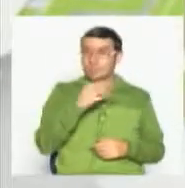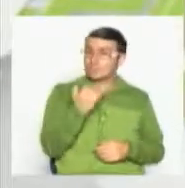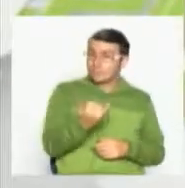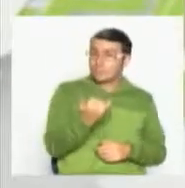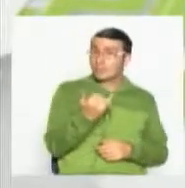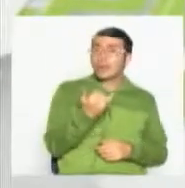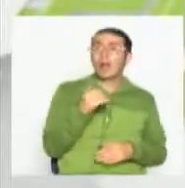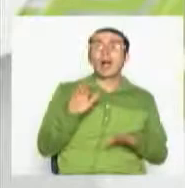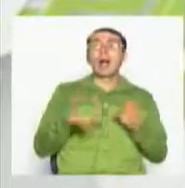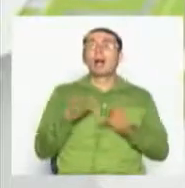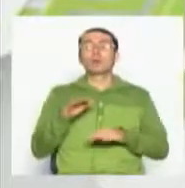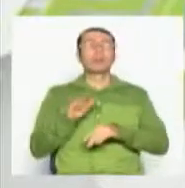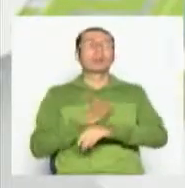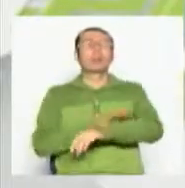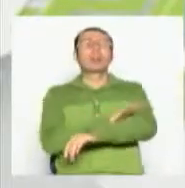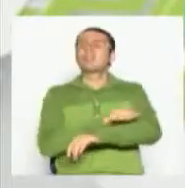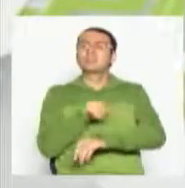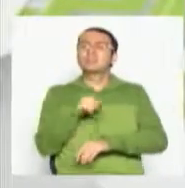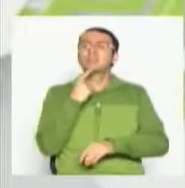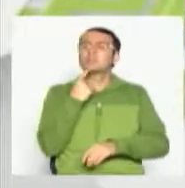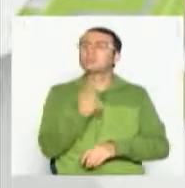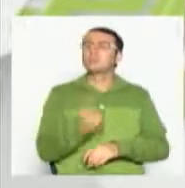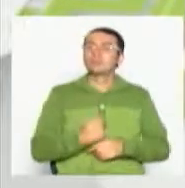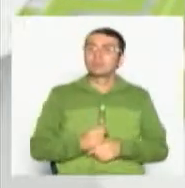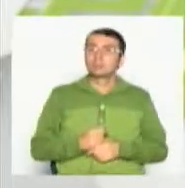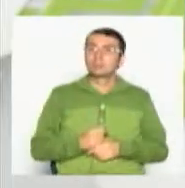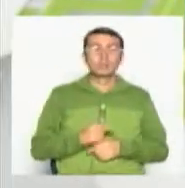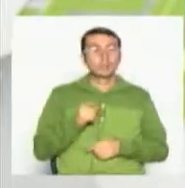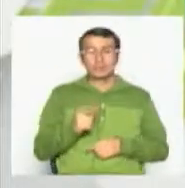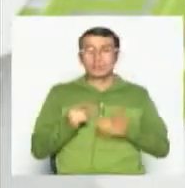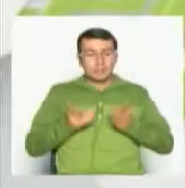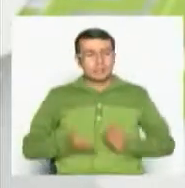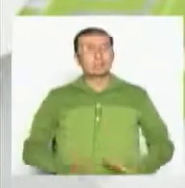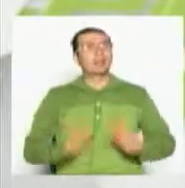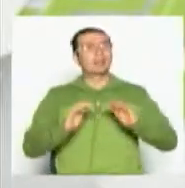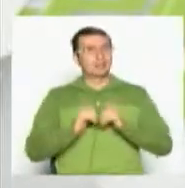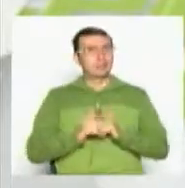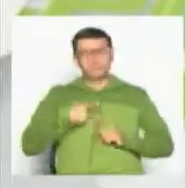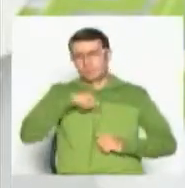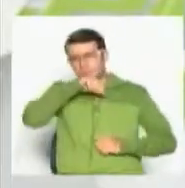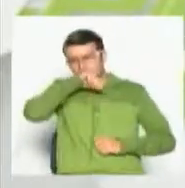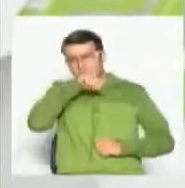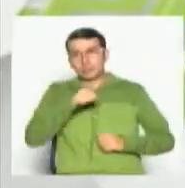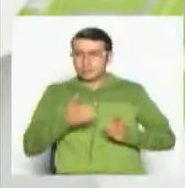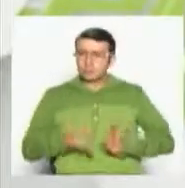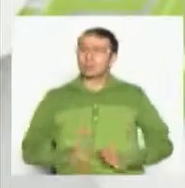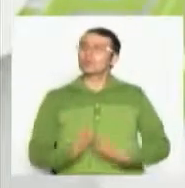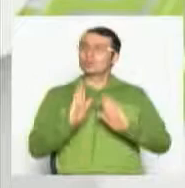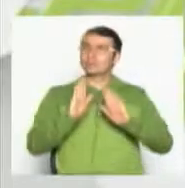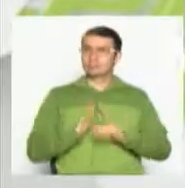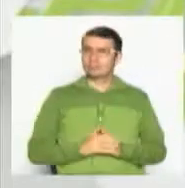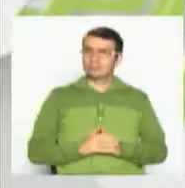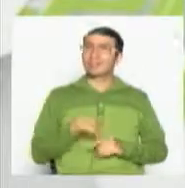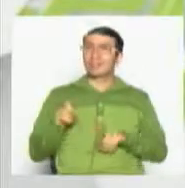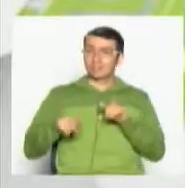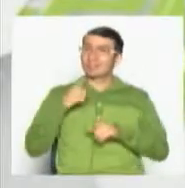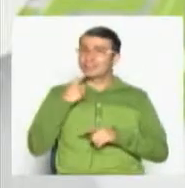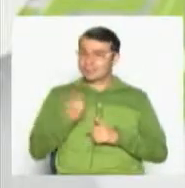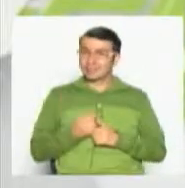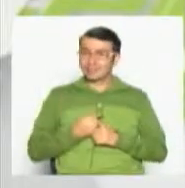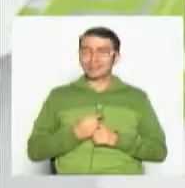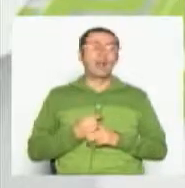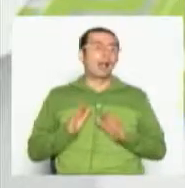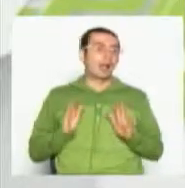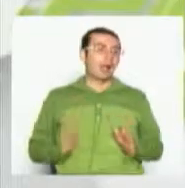pues en los cánticos dicen que desde la cuna, que soy hincha de ti desde la cuna. Yo creo que desde la cuna,